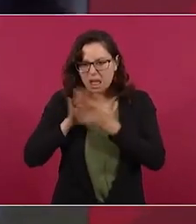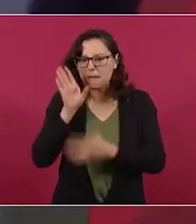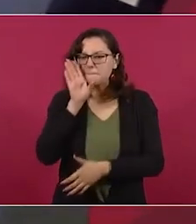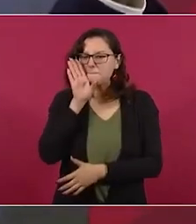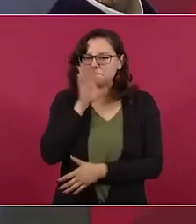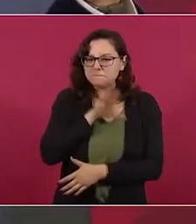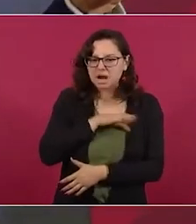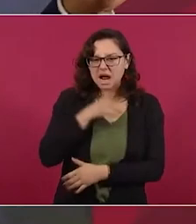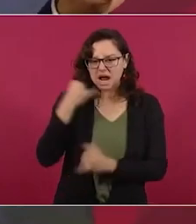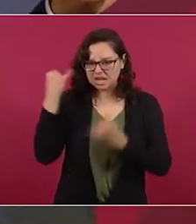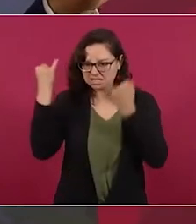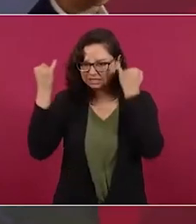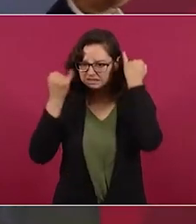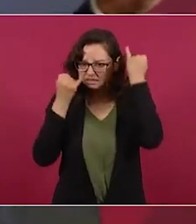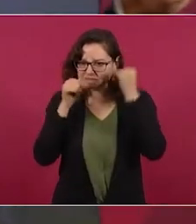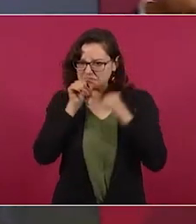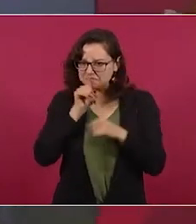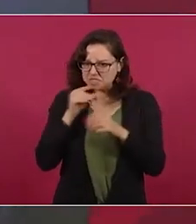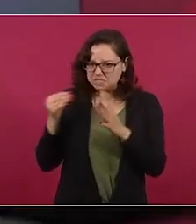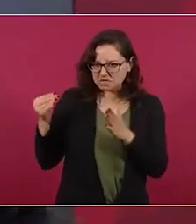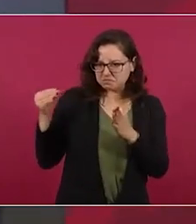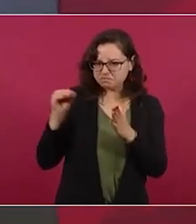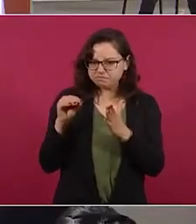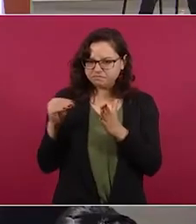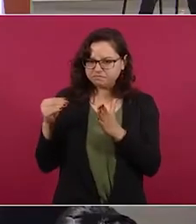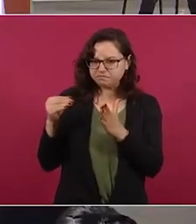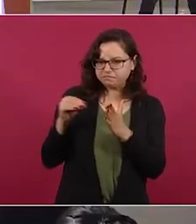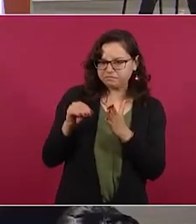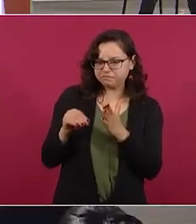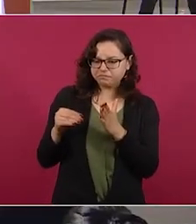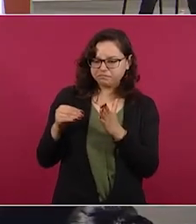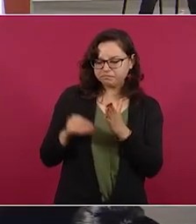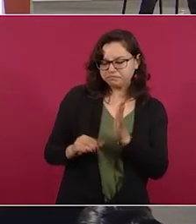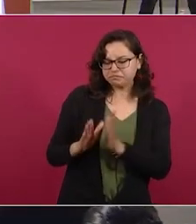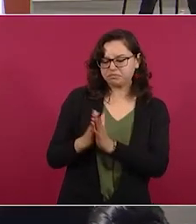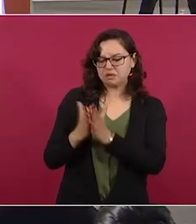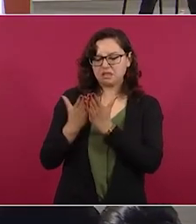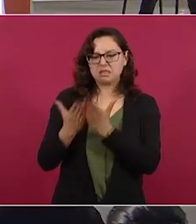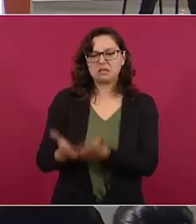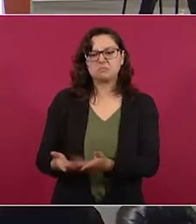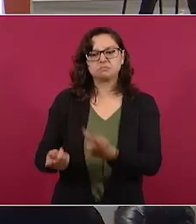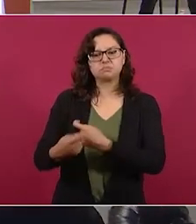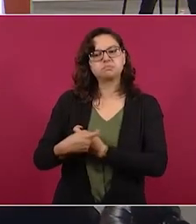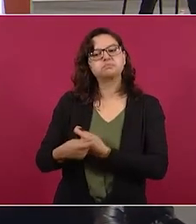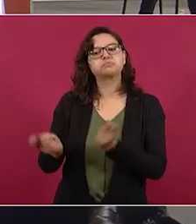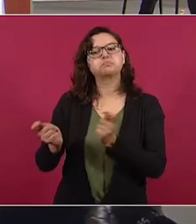se ha ensañado